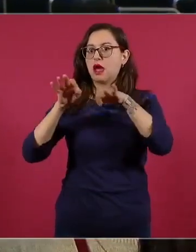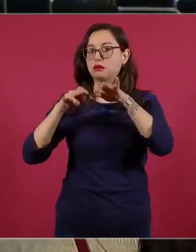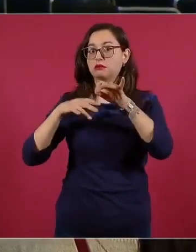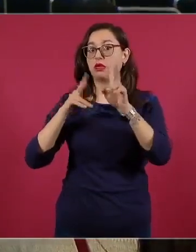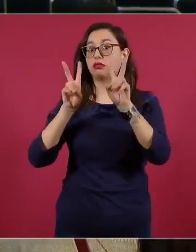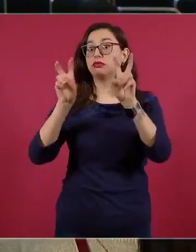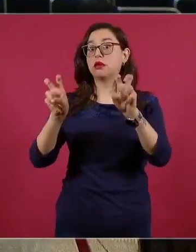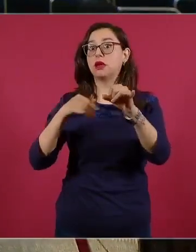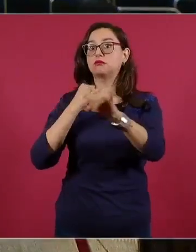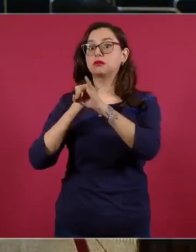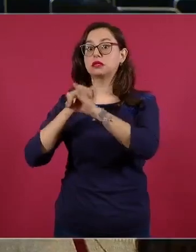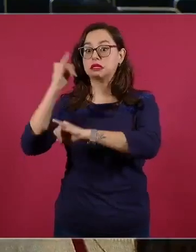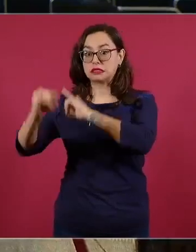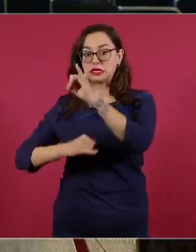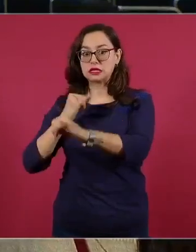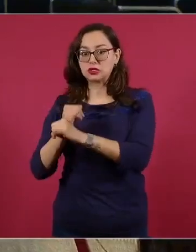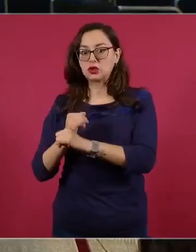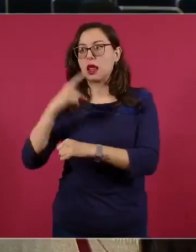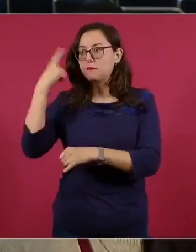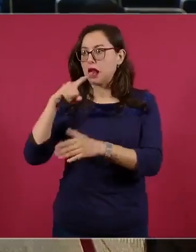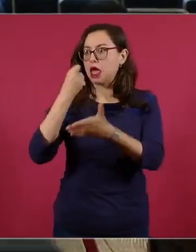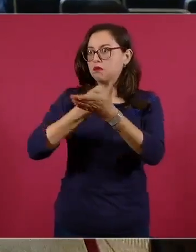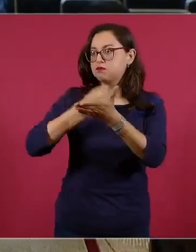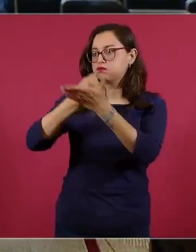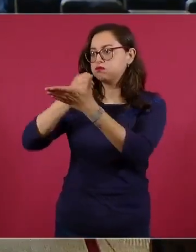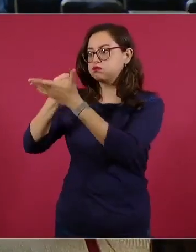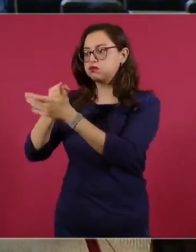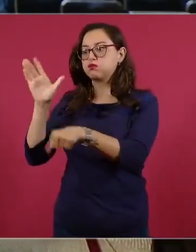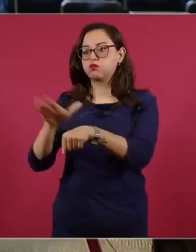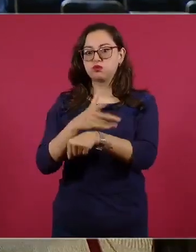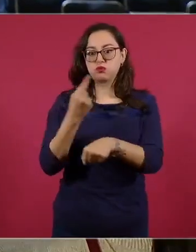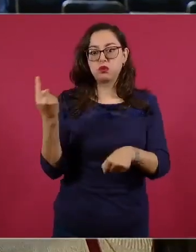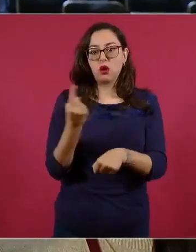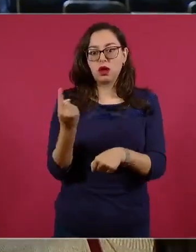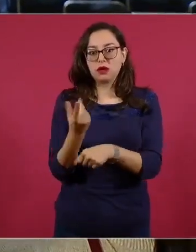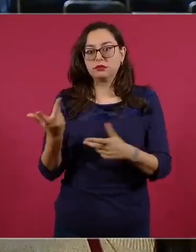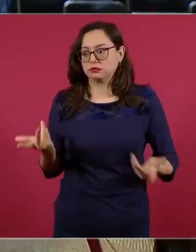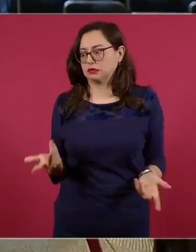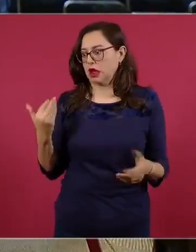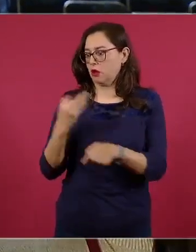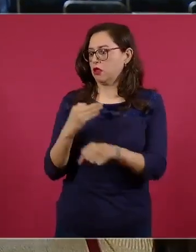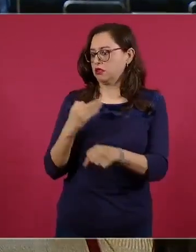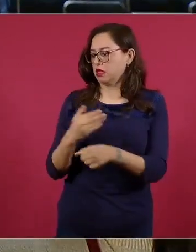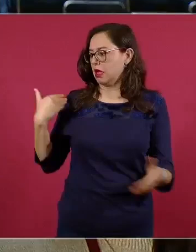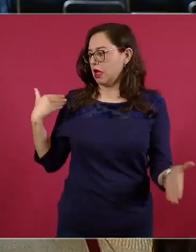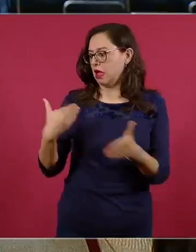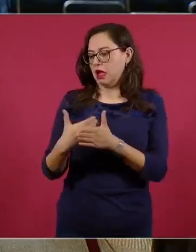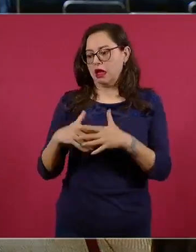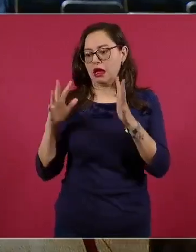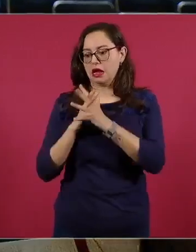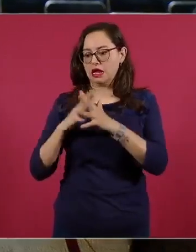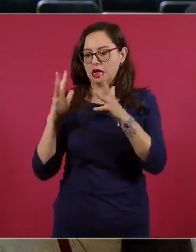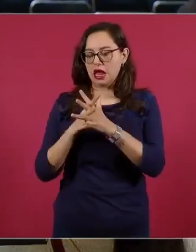un periodo en el que hay guerras, en el que hubo una cumbre de paz en Suiza, que México no firmó porque dicen